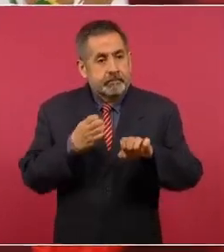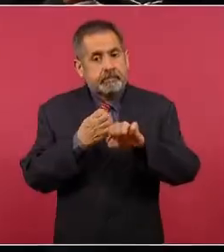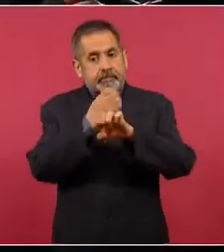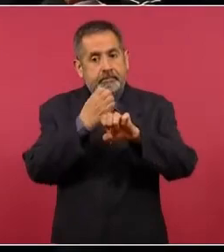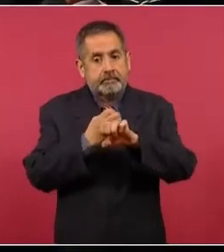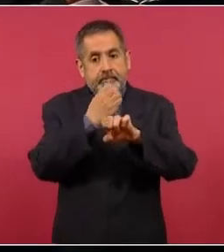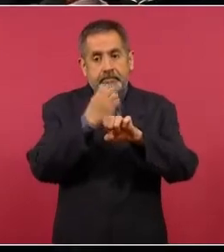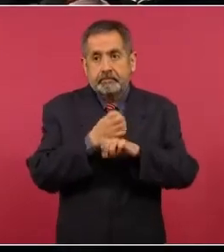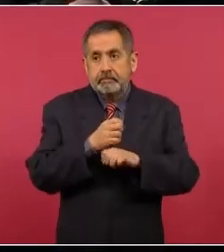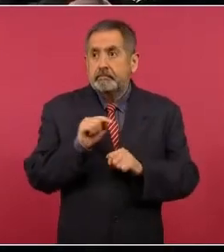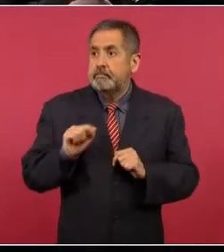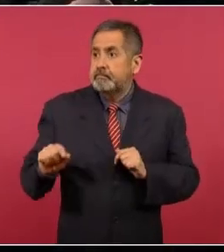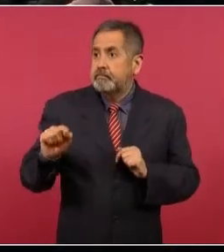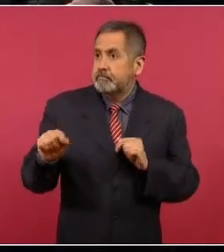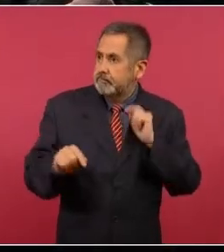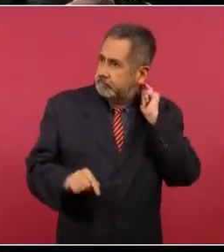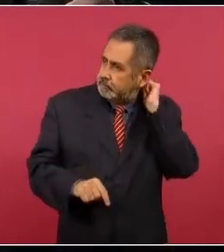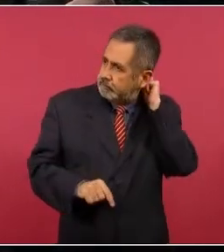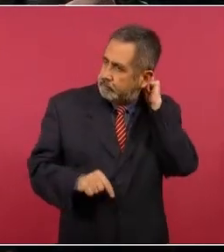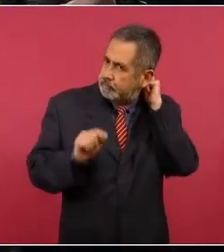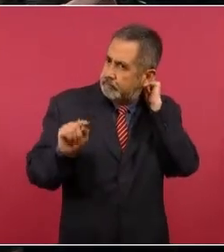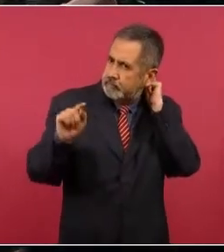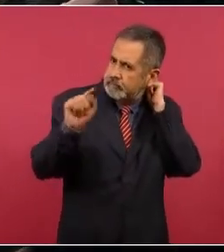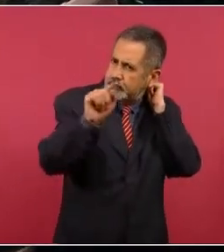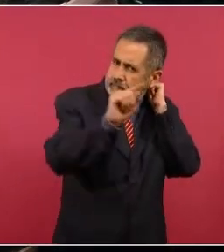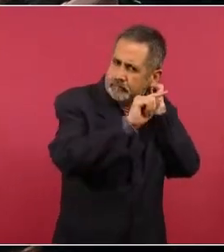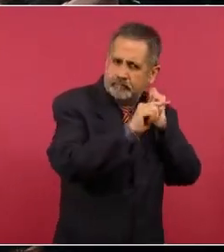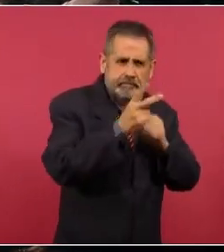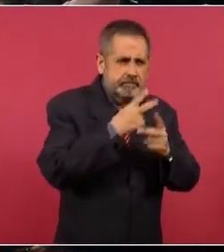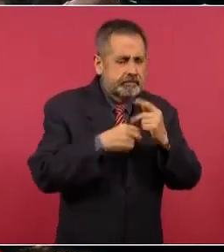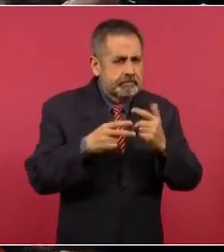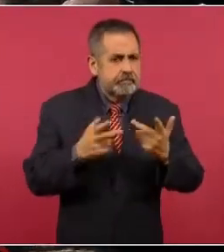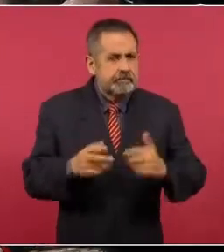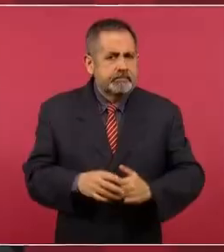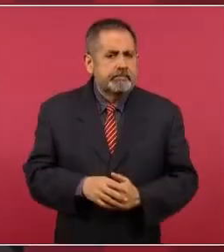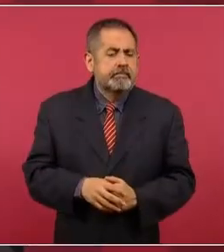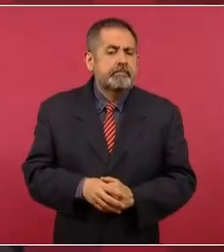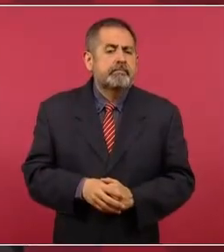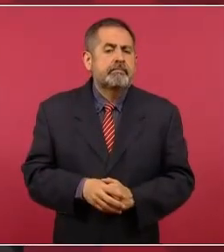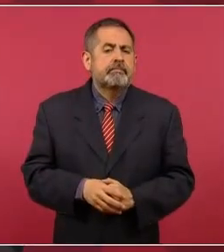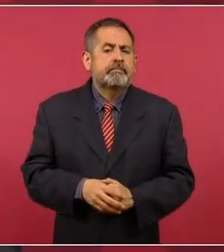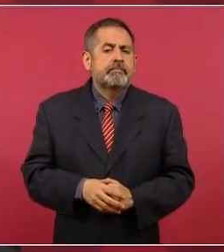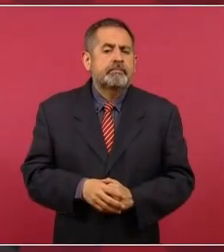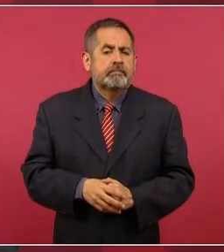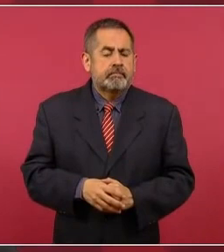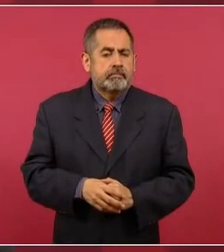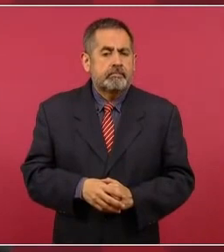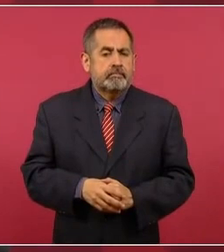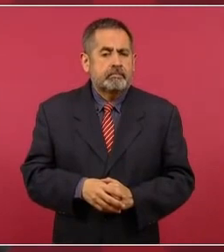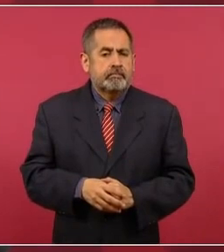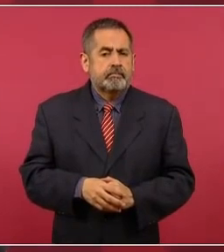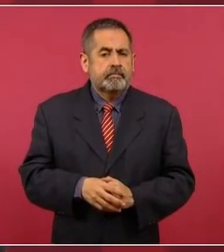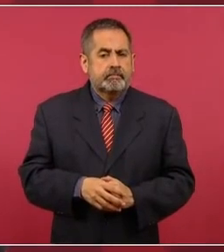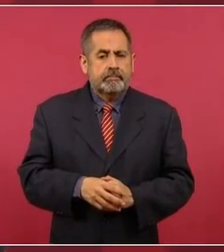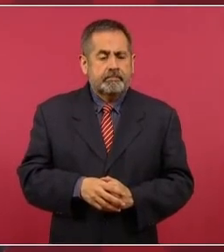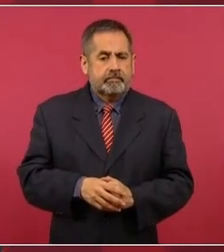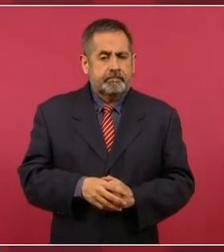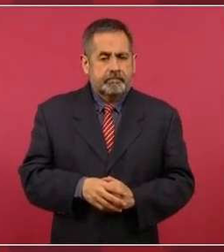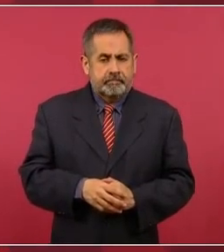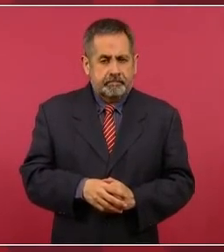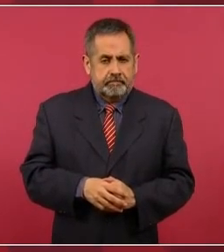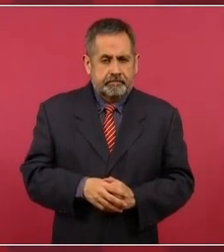que los que van a